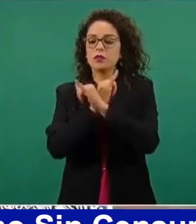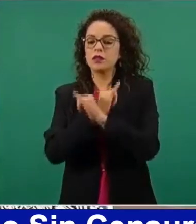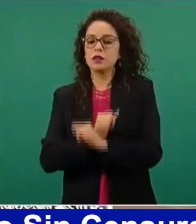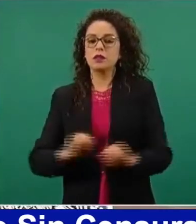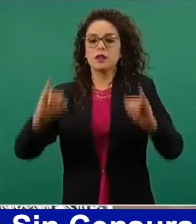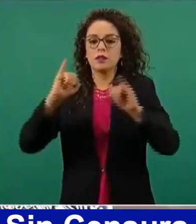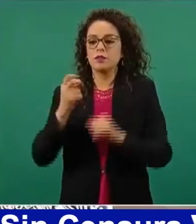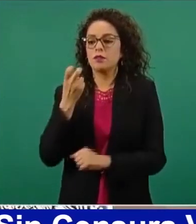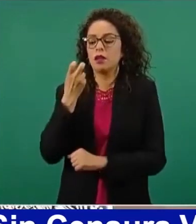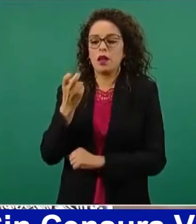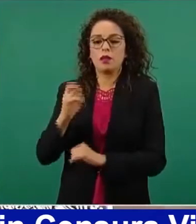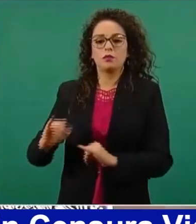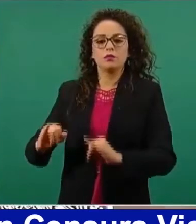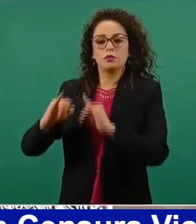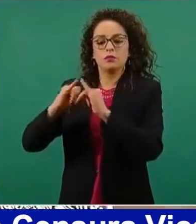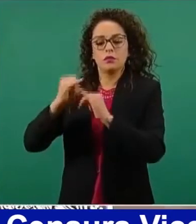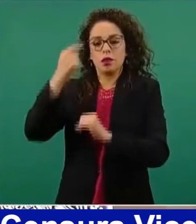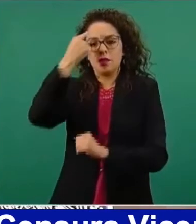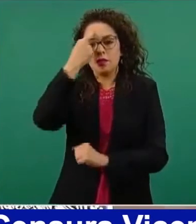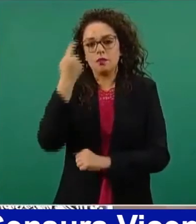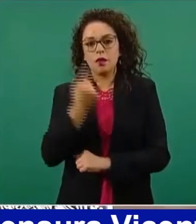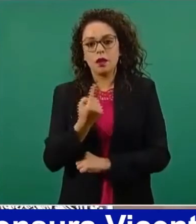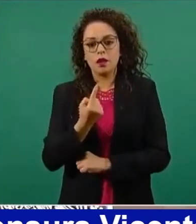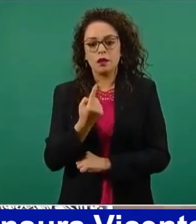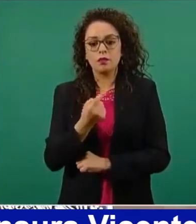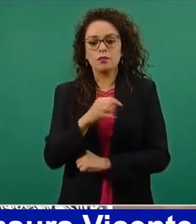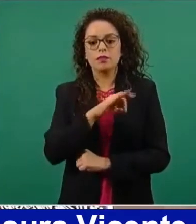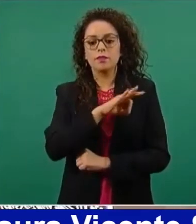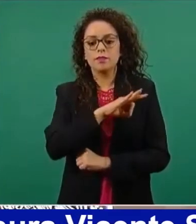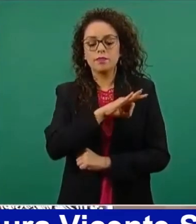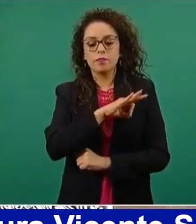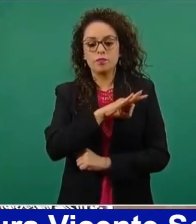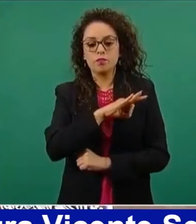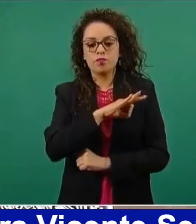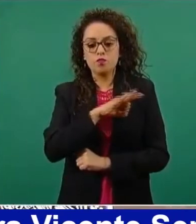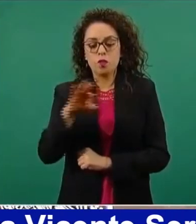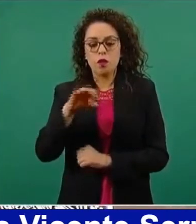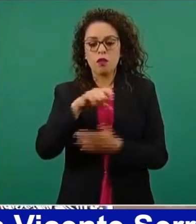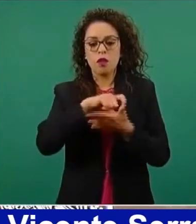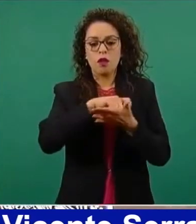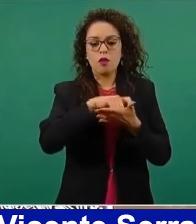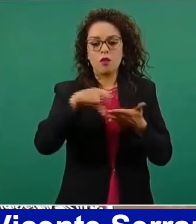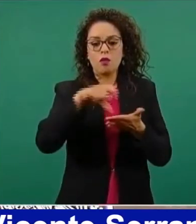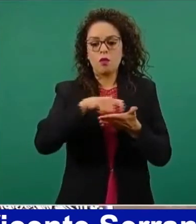organismo para poder adquirir equipos